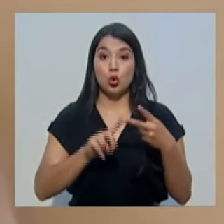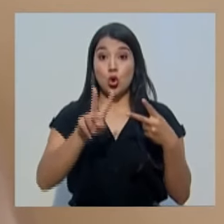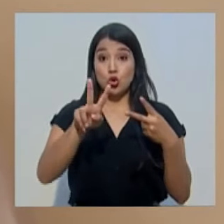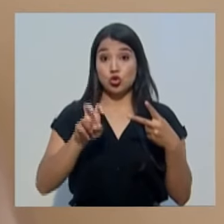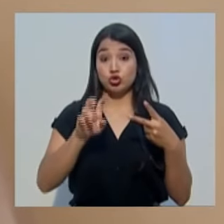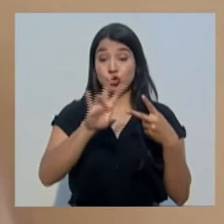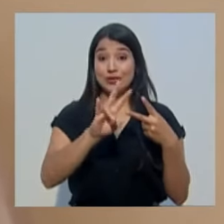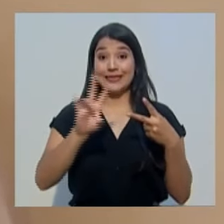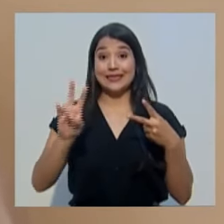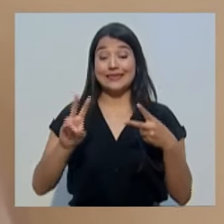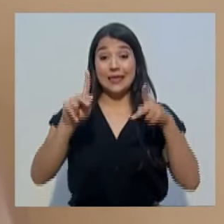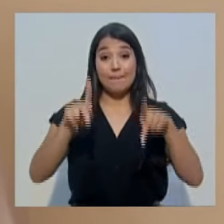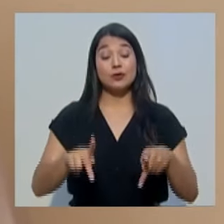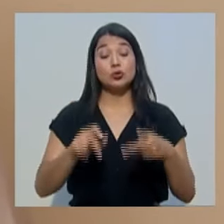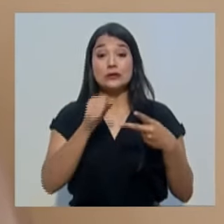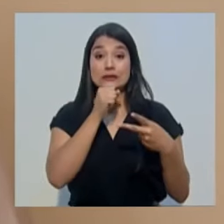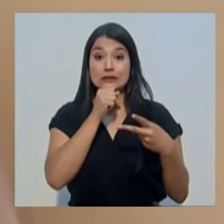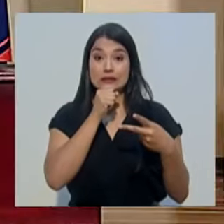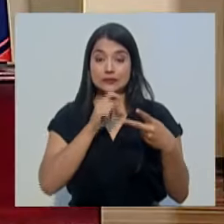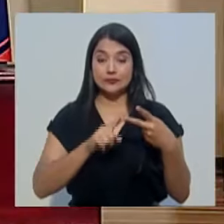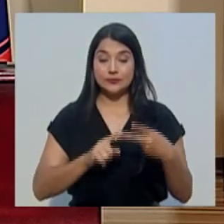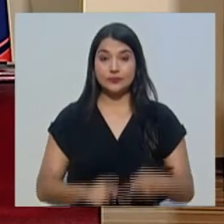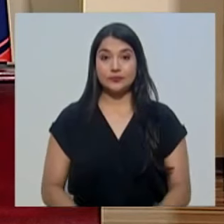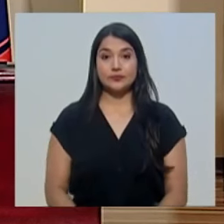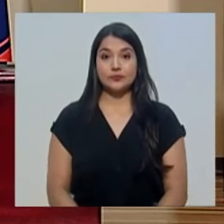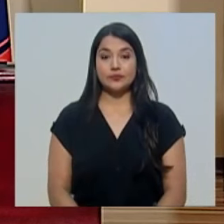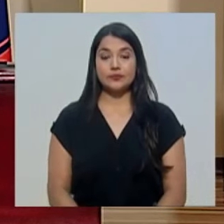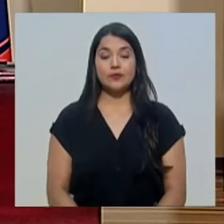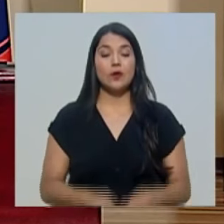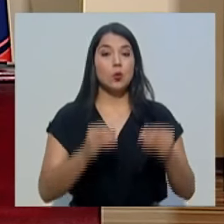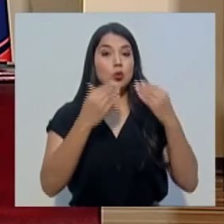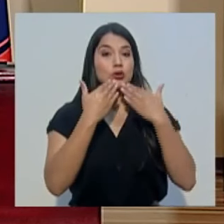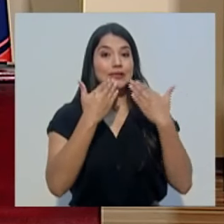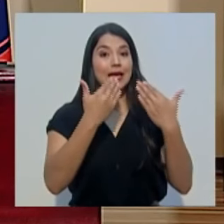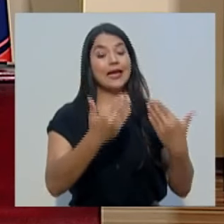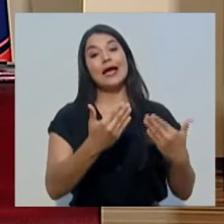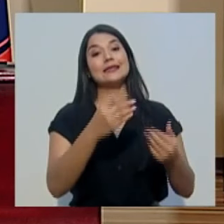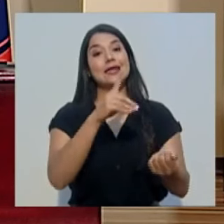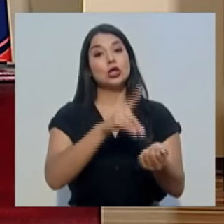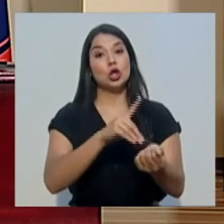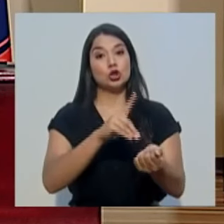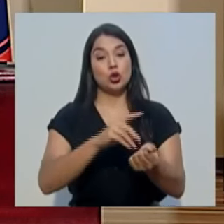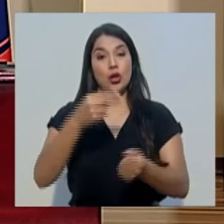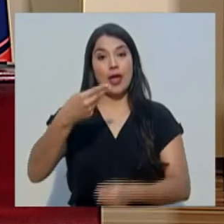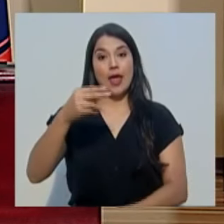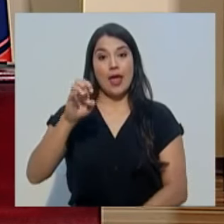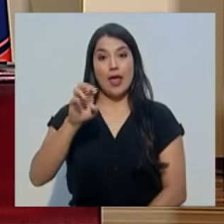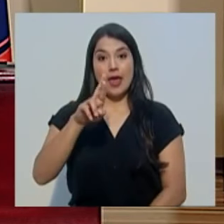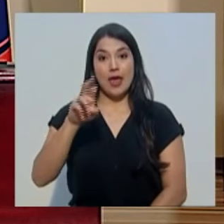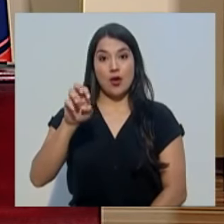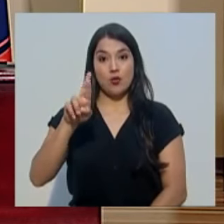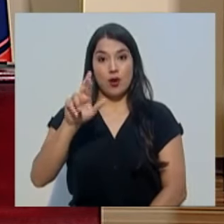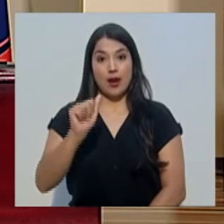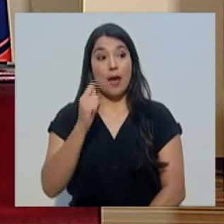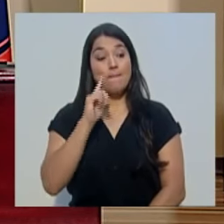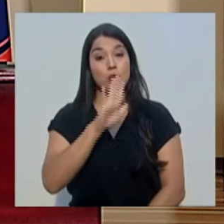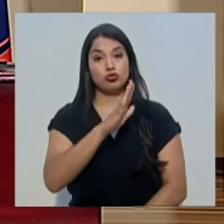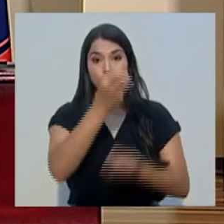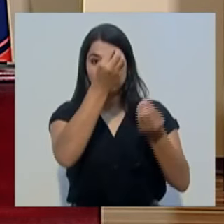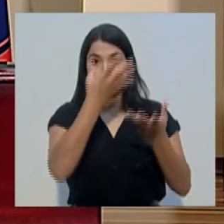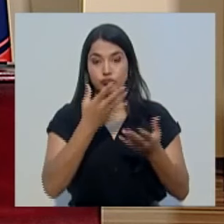277 adultos mayores. Muchas gracias a la doctora Herrera por el reporte